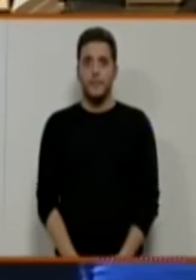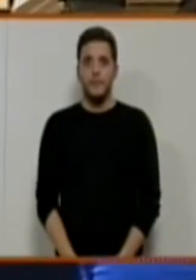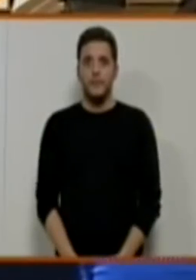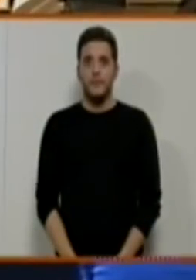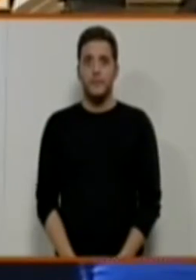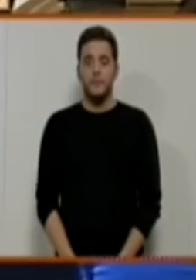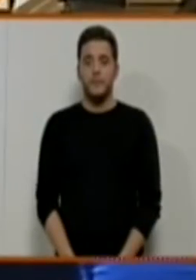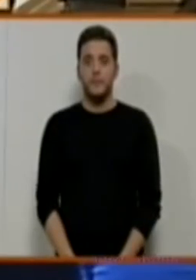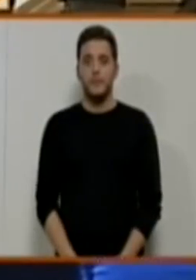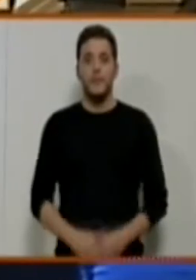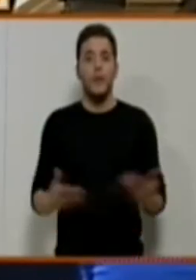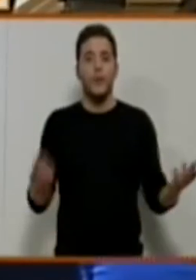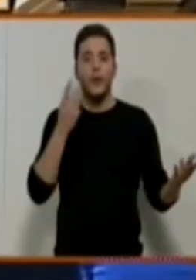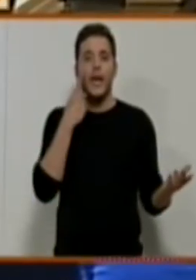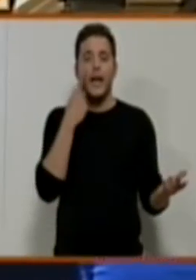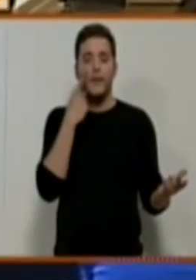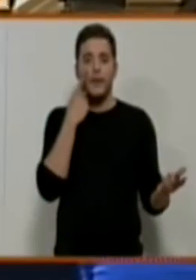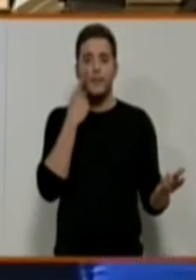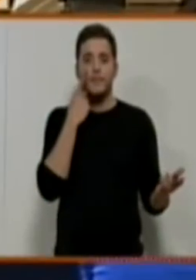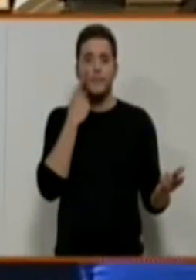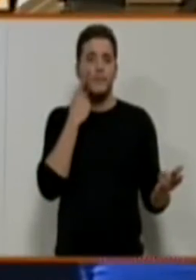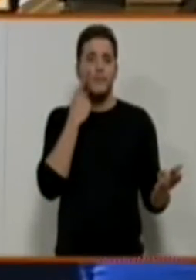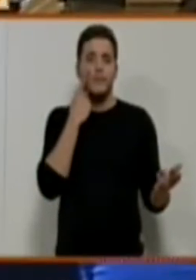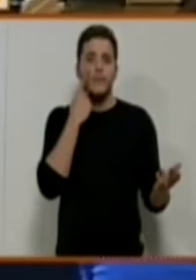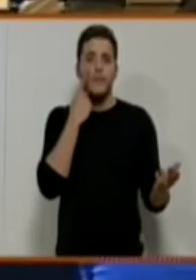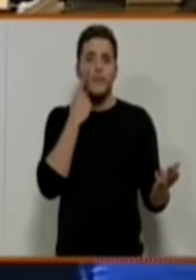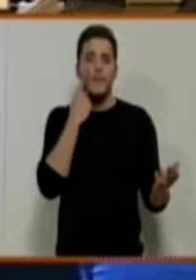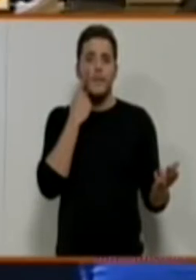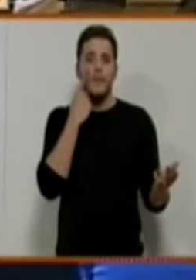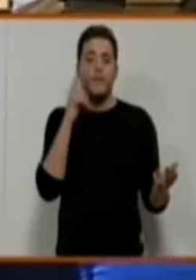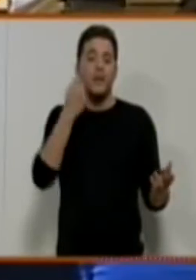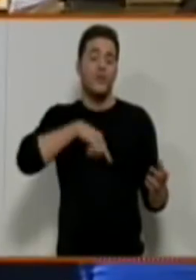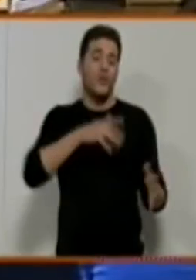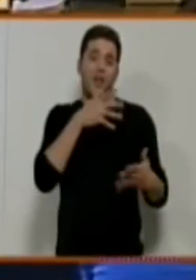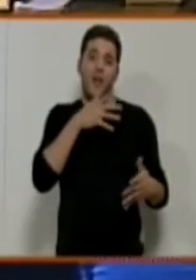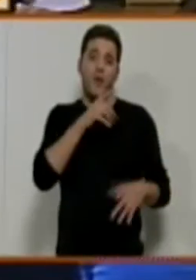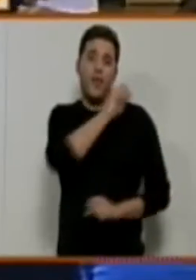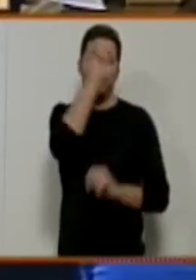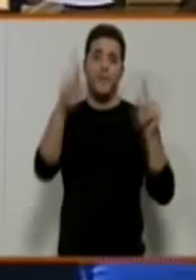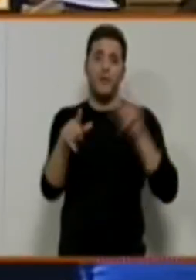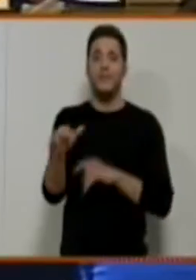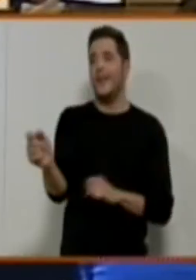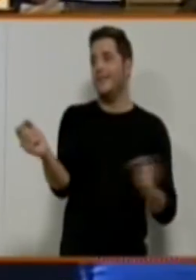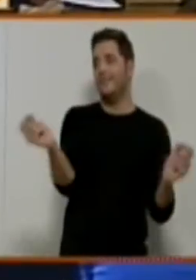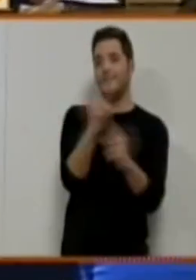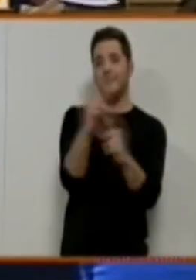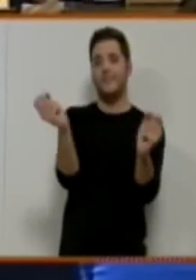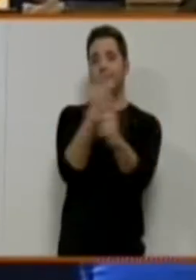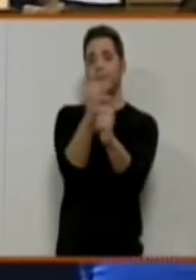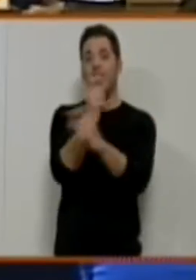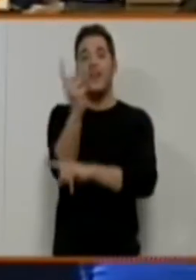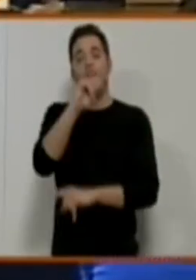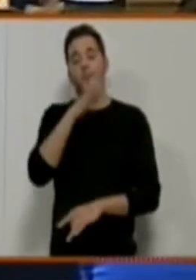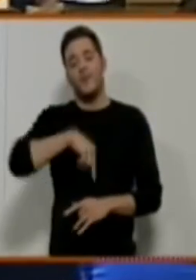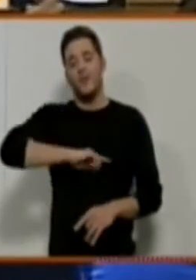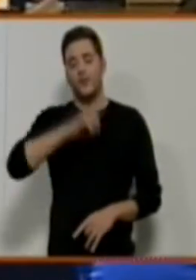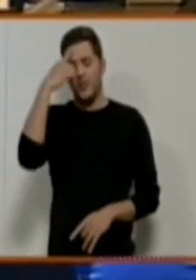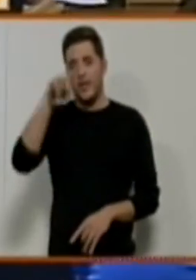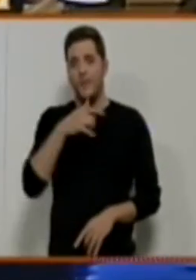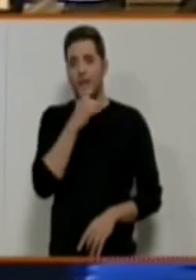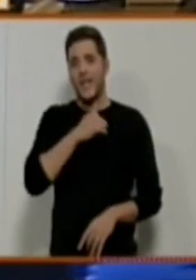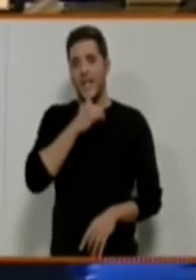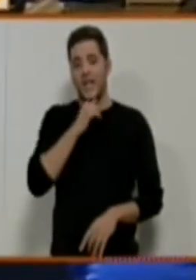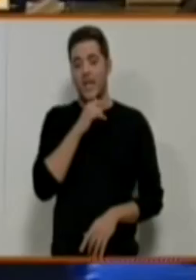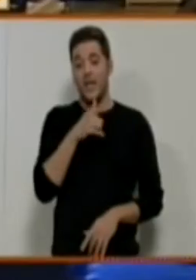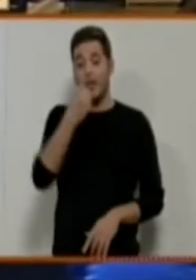Bueno, a ver, no vamos a ir intercambiando preguntas, porque si no, de verdad que yo sé que ustedes han tenido paciencia y que tampoco les vamos a cortar ahora, pero el